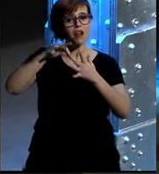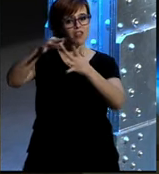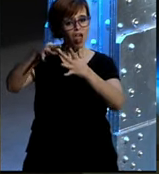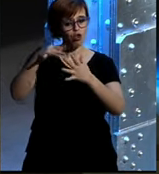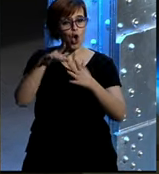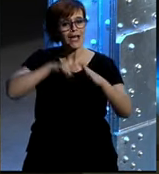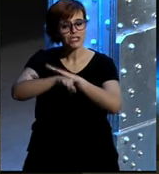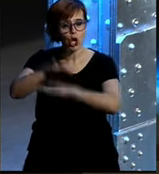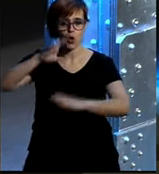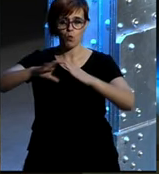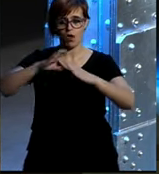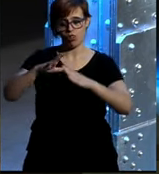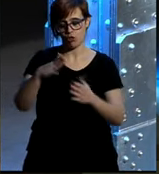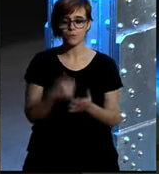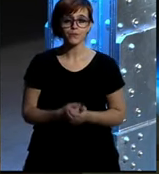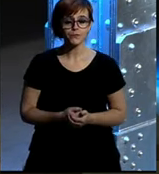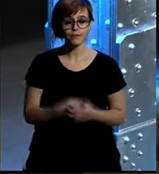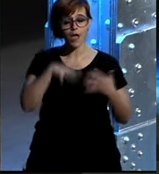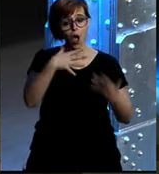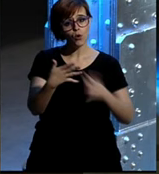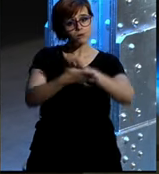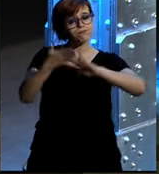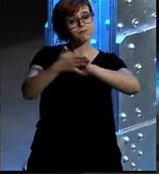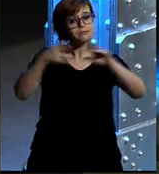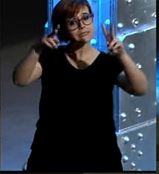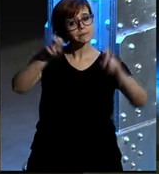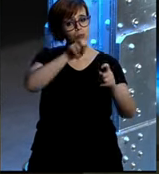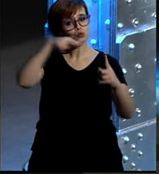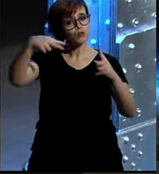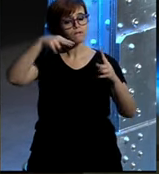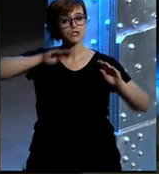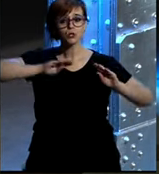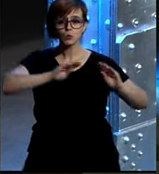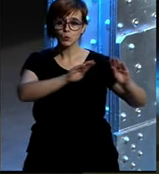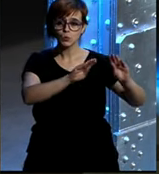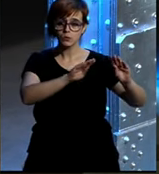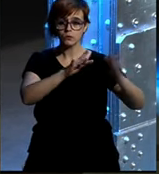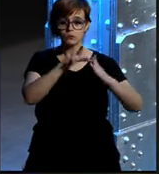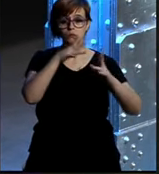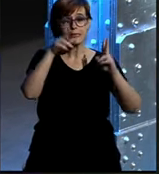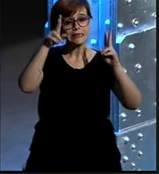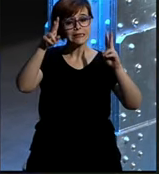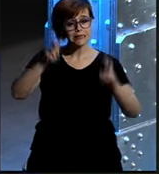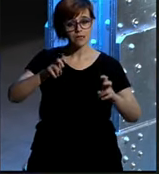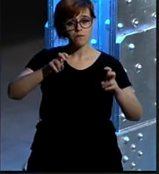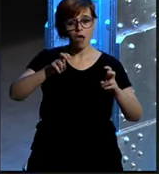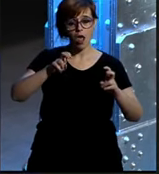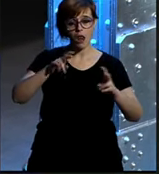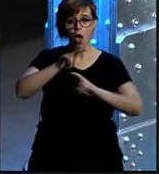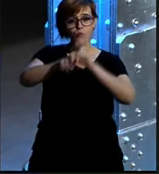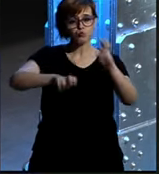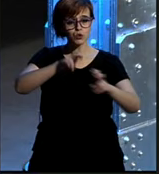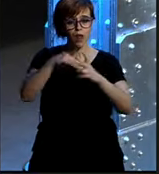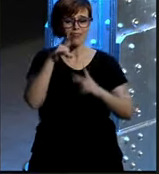gestión y comunicación él nos va a comentar un poco su visión de cómo han revolucionado la búsqueda del